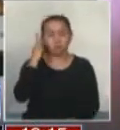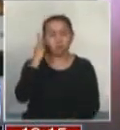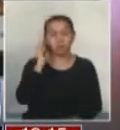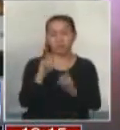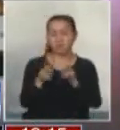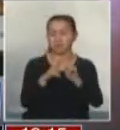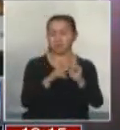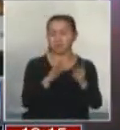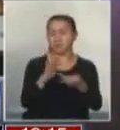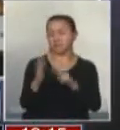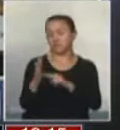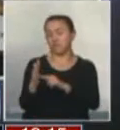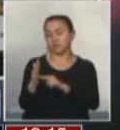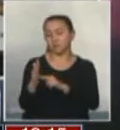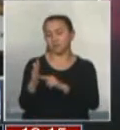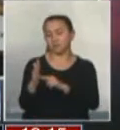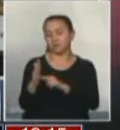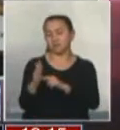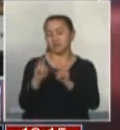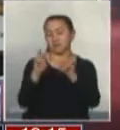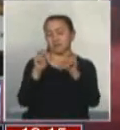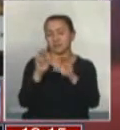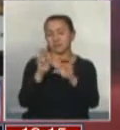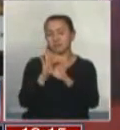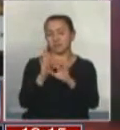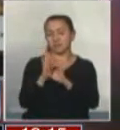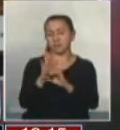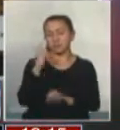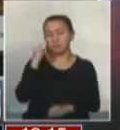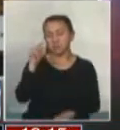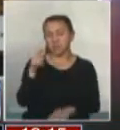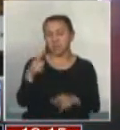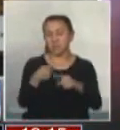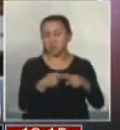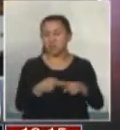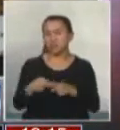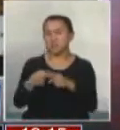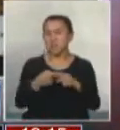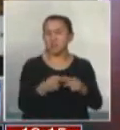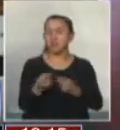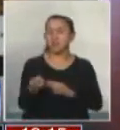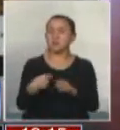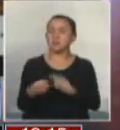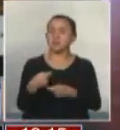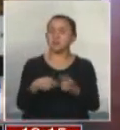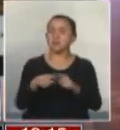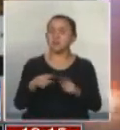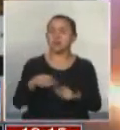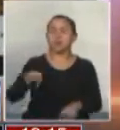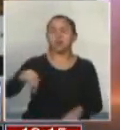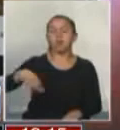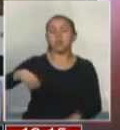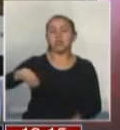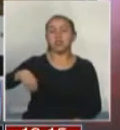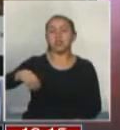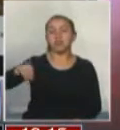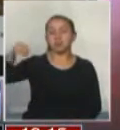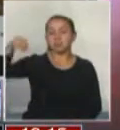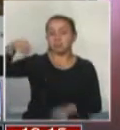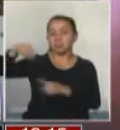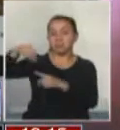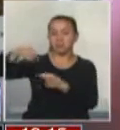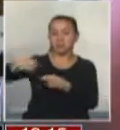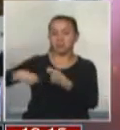problemas sobre la base de constituir, imagínese usted, Matilde, sociedades comerciales, como si fueran objetos de comercio. Hoy día